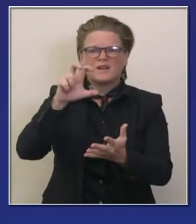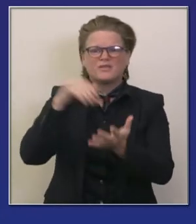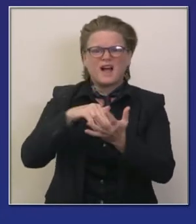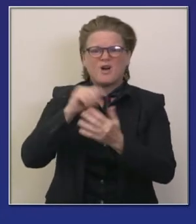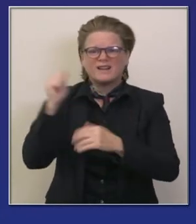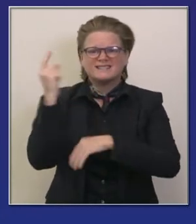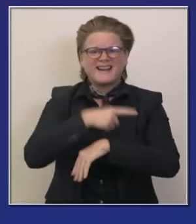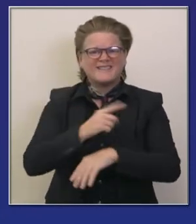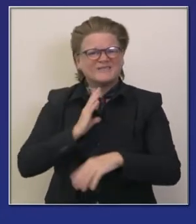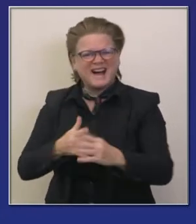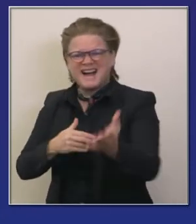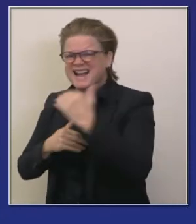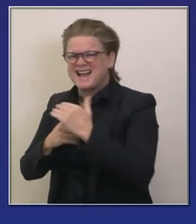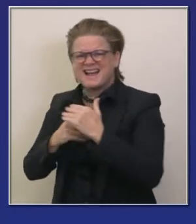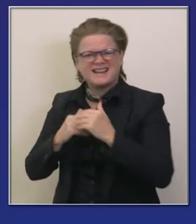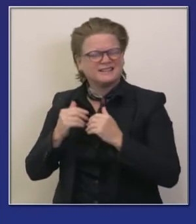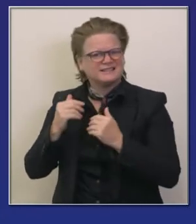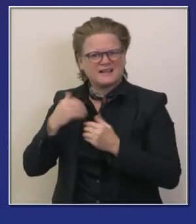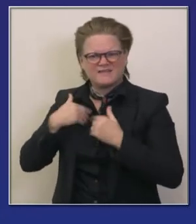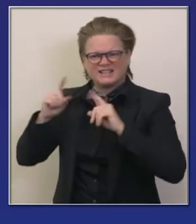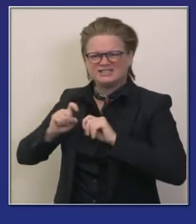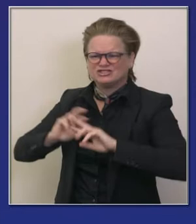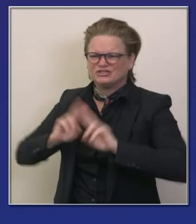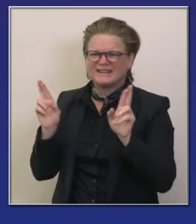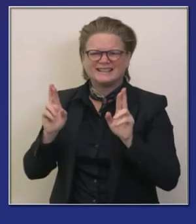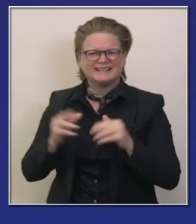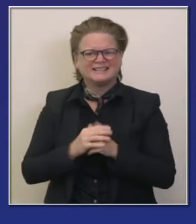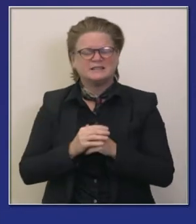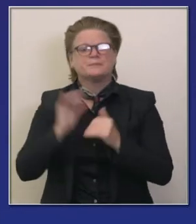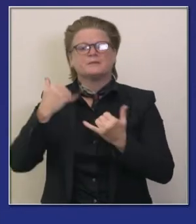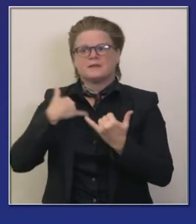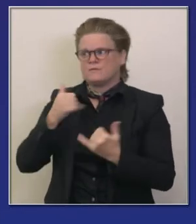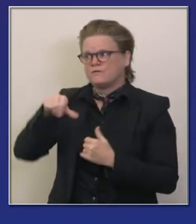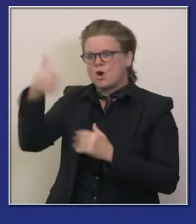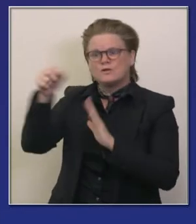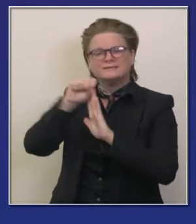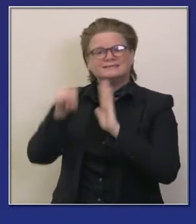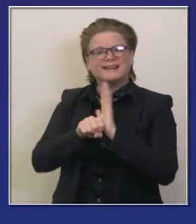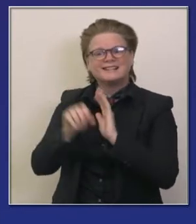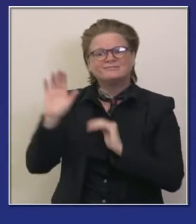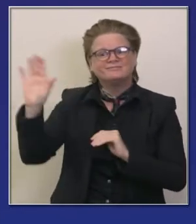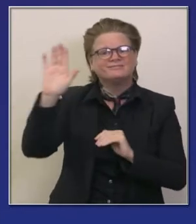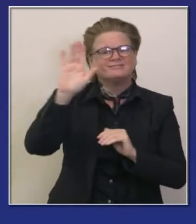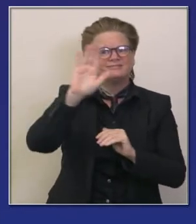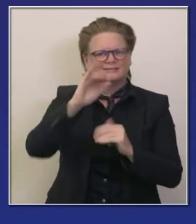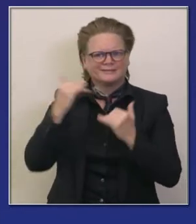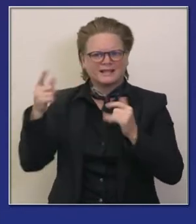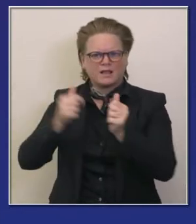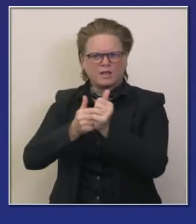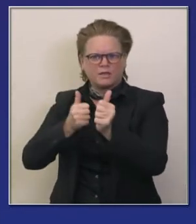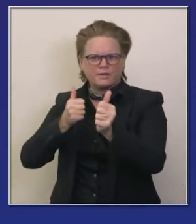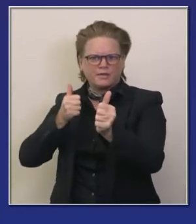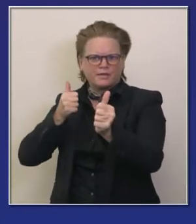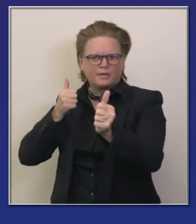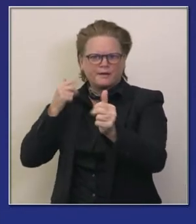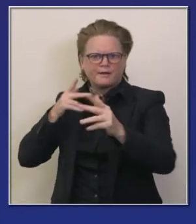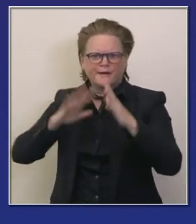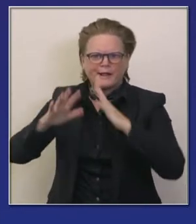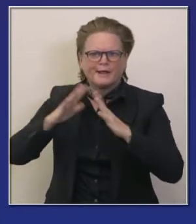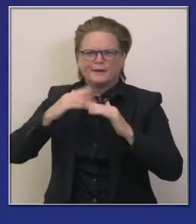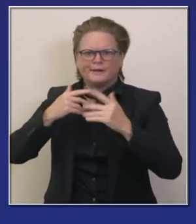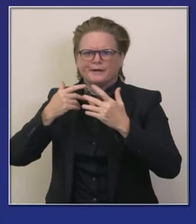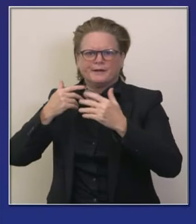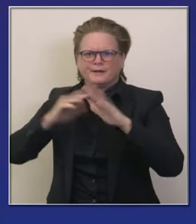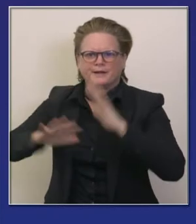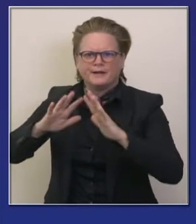viendo retrasos con pruebas a lo ancho del país que comienzan a aumentar en cuanto a los resultados